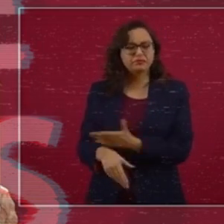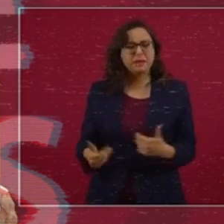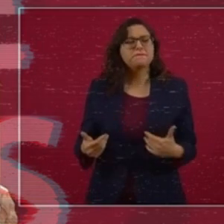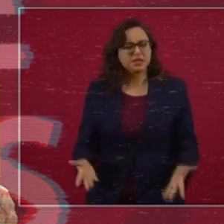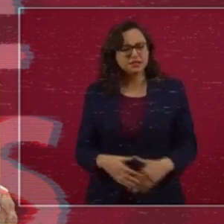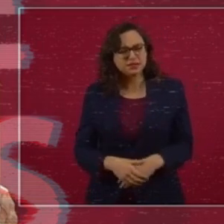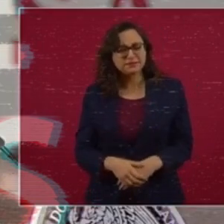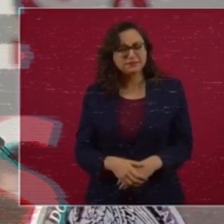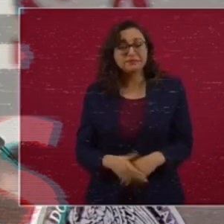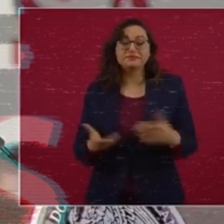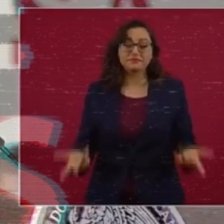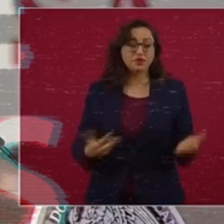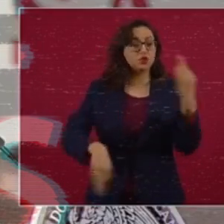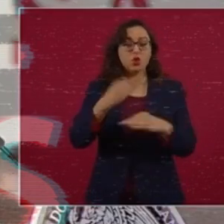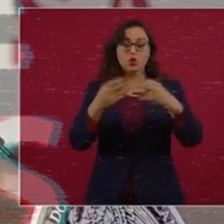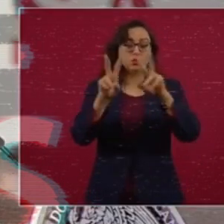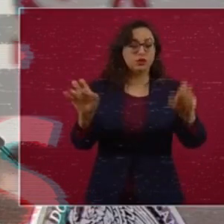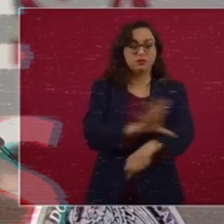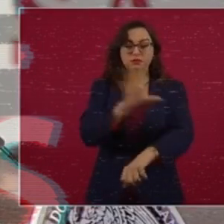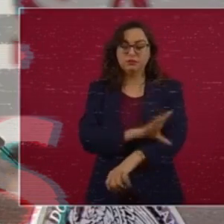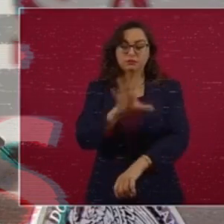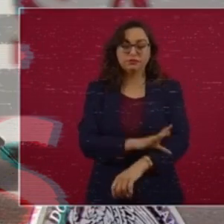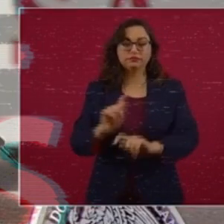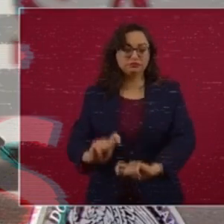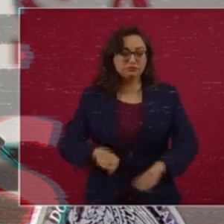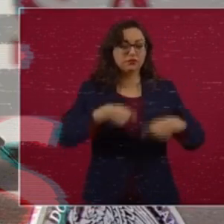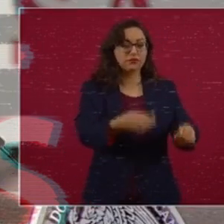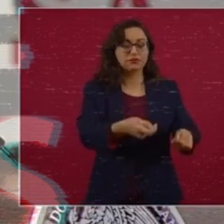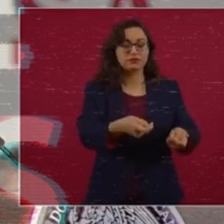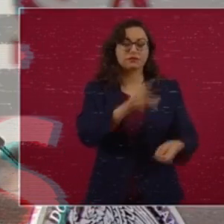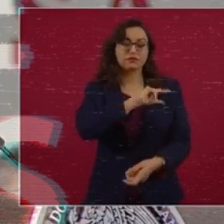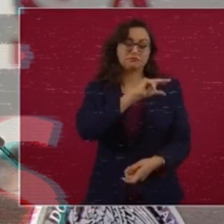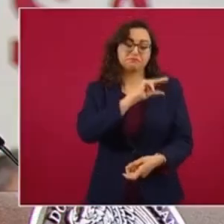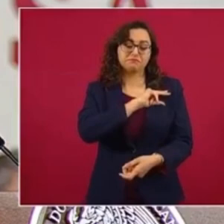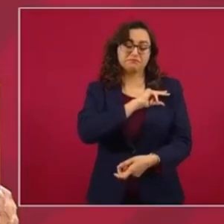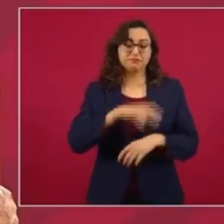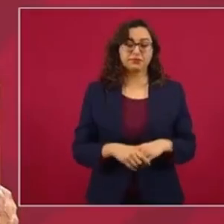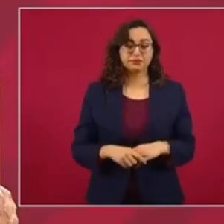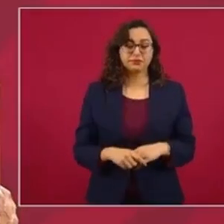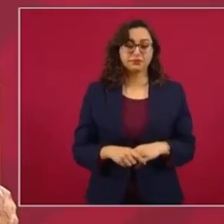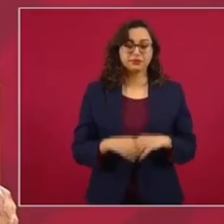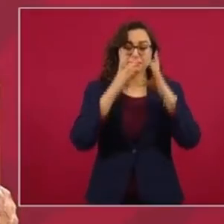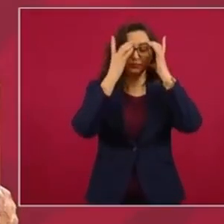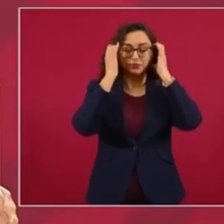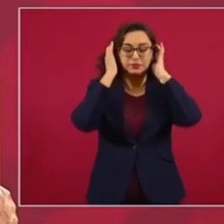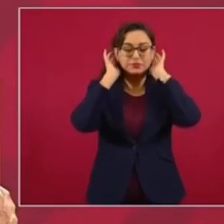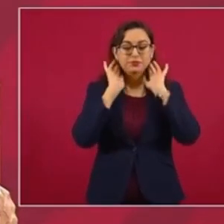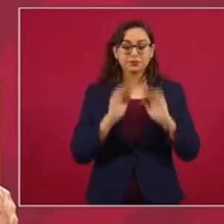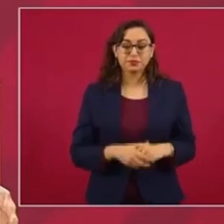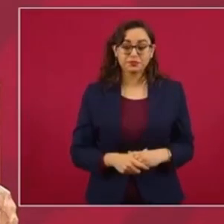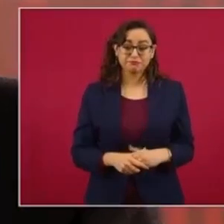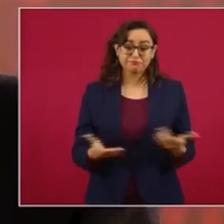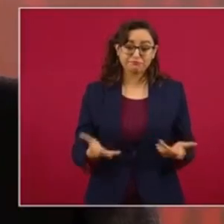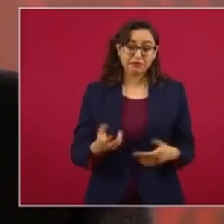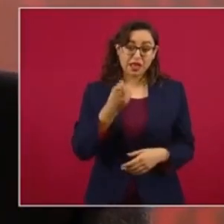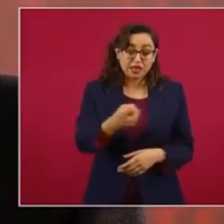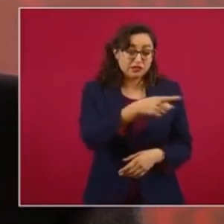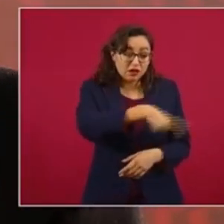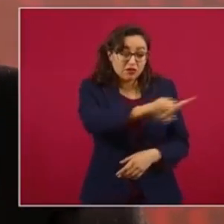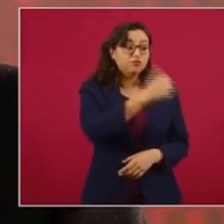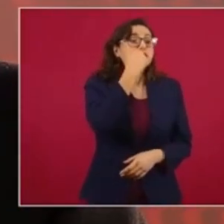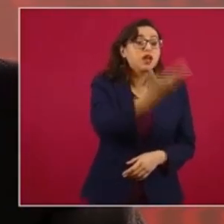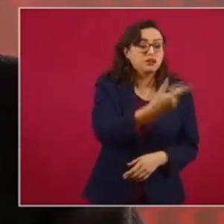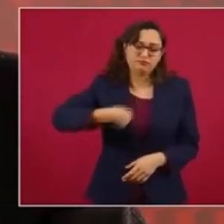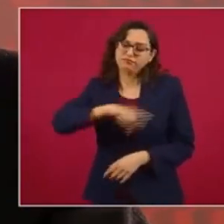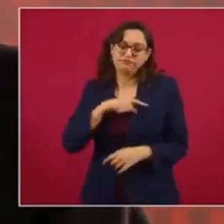que el mercado de los energéticos lo maneje la iniciativa privada. Entonces, nosotros no coincidimos con eso.